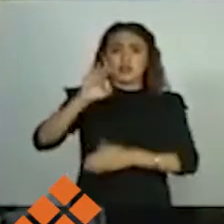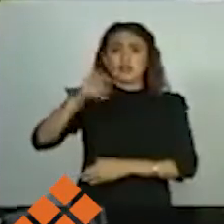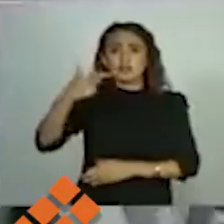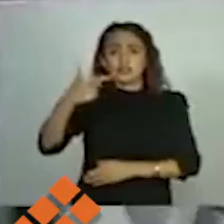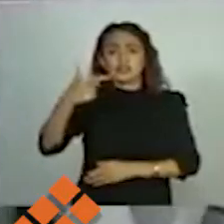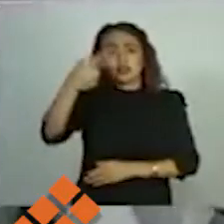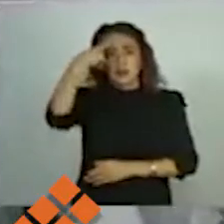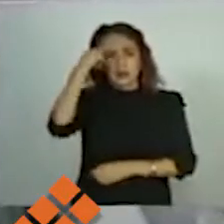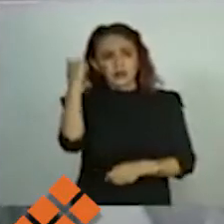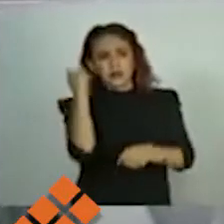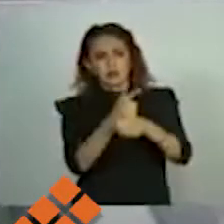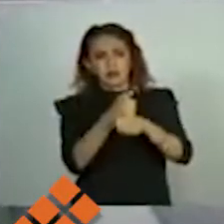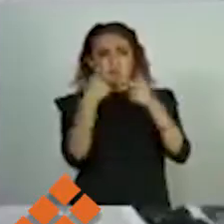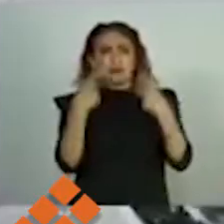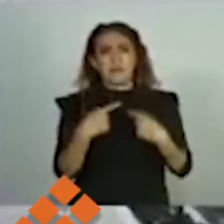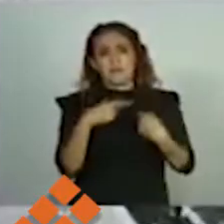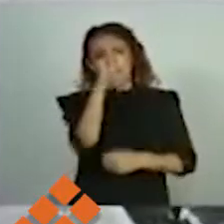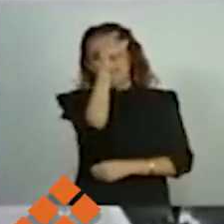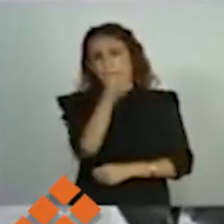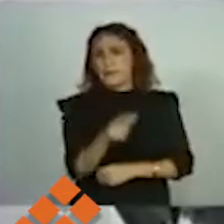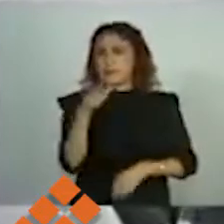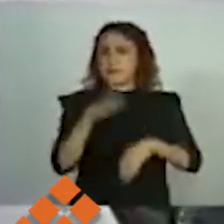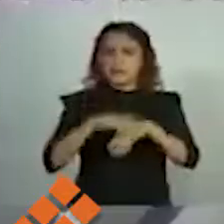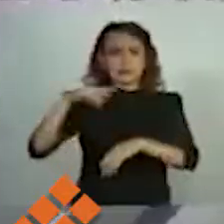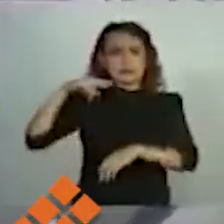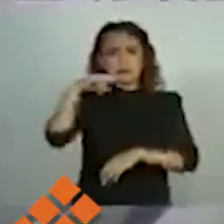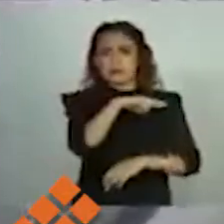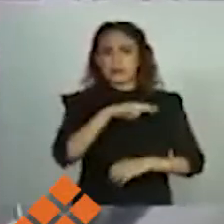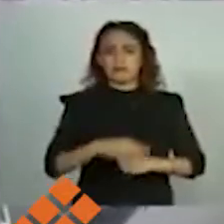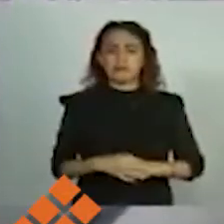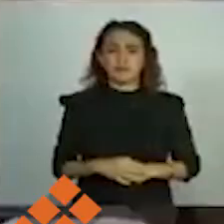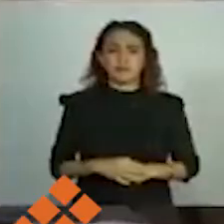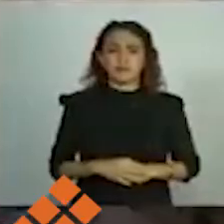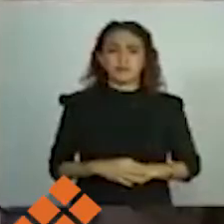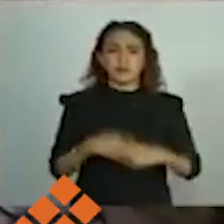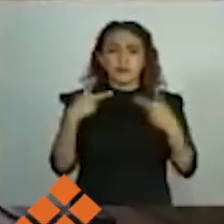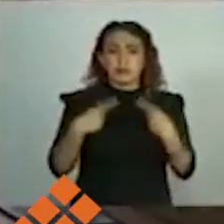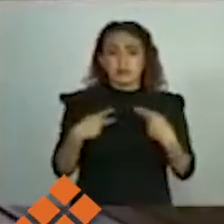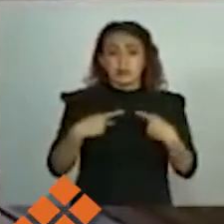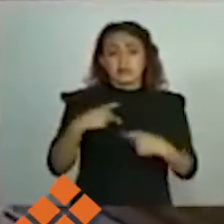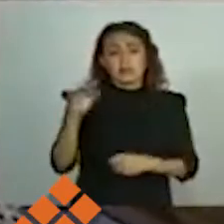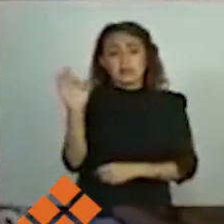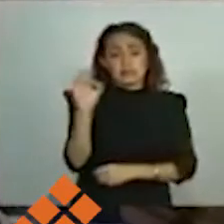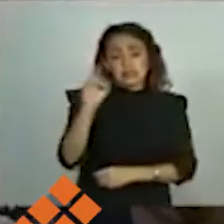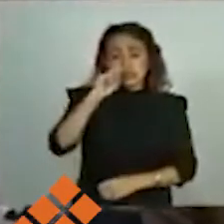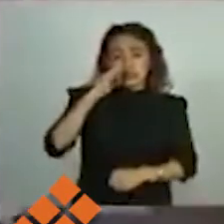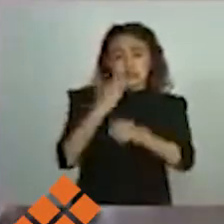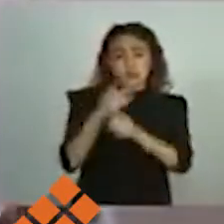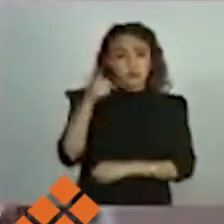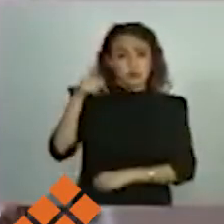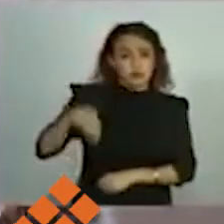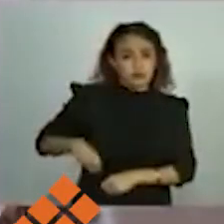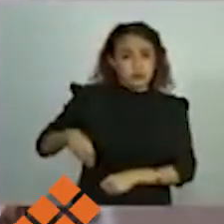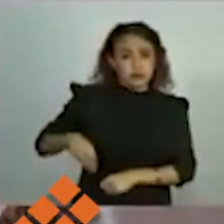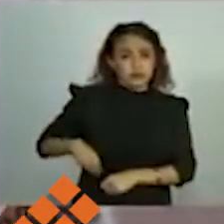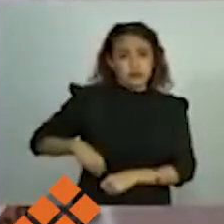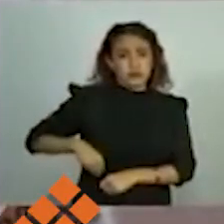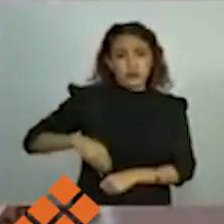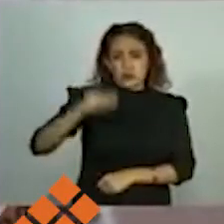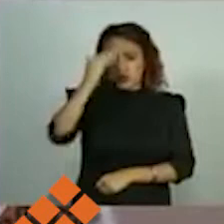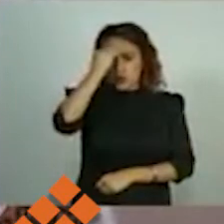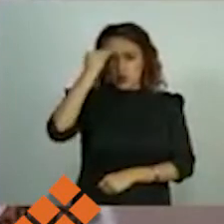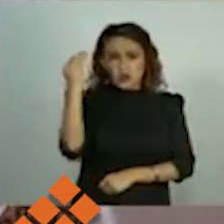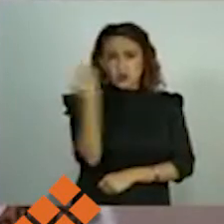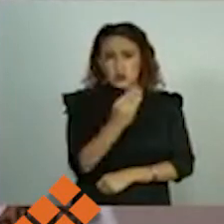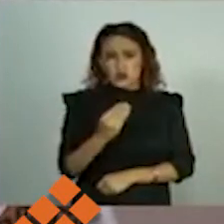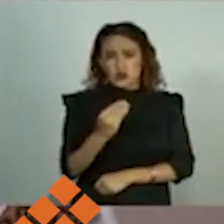a encontrar, a localizar lo más pronto posible al presunto responsable del terrible y